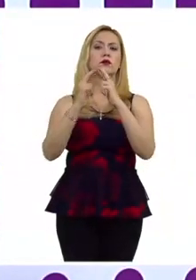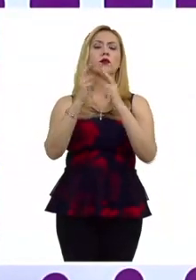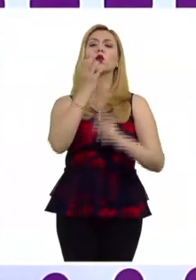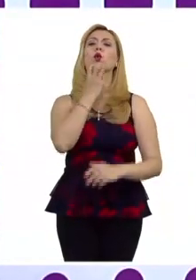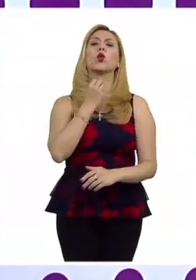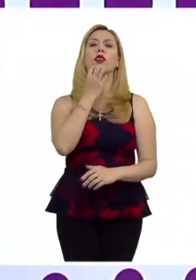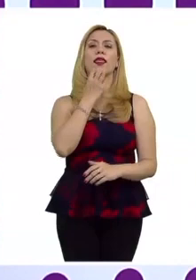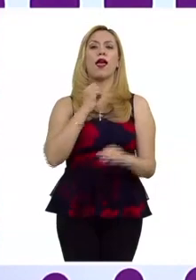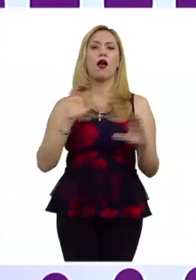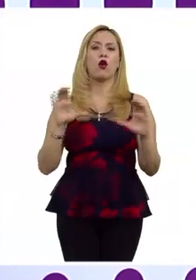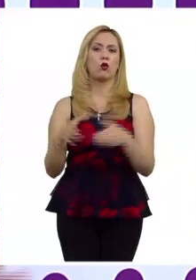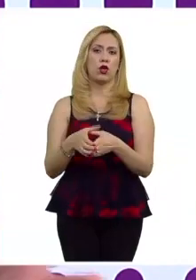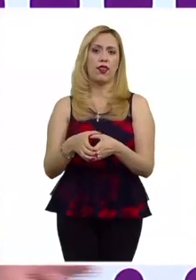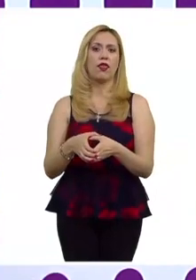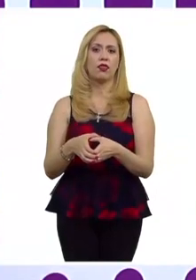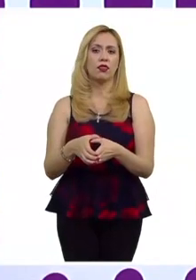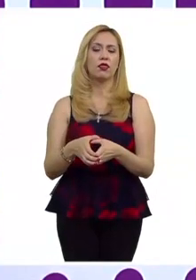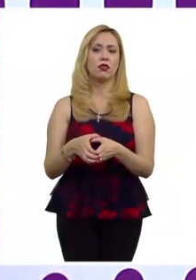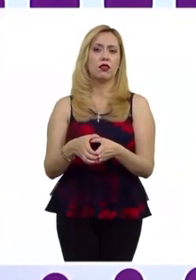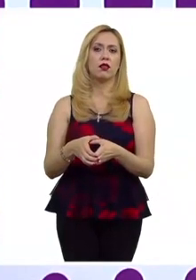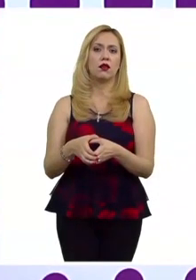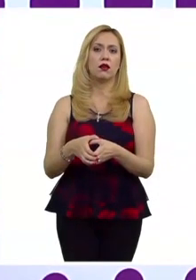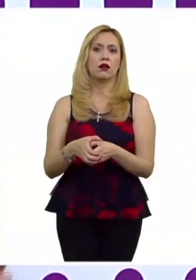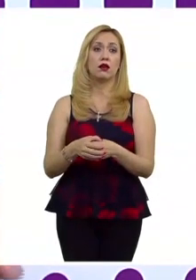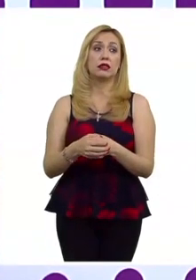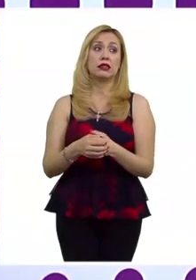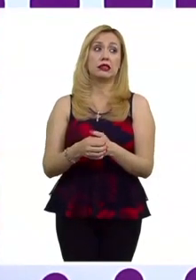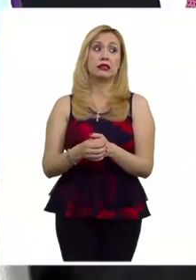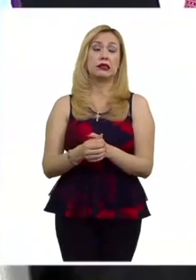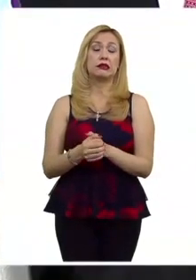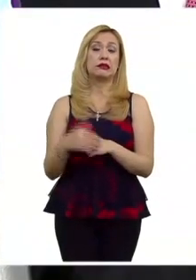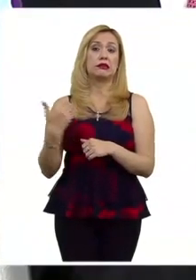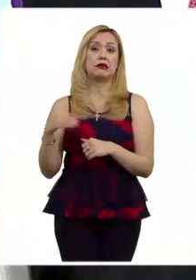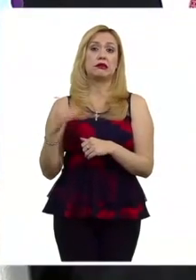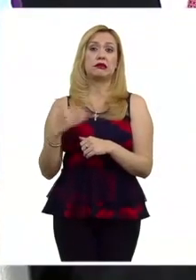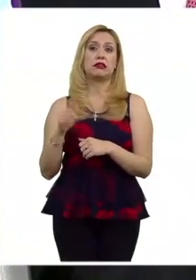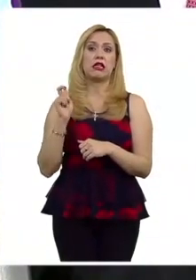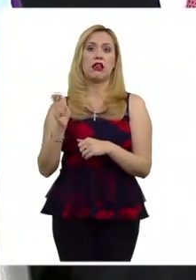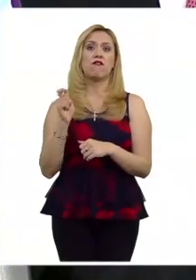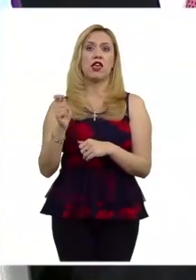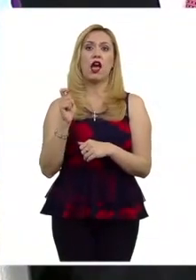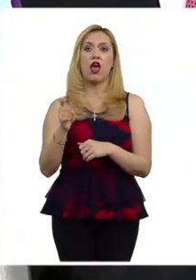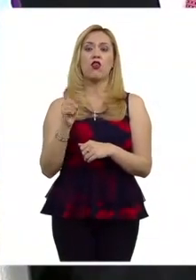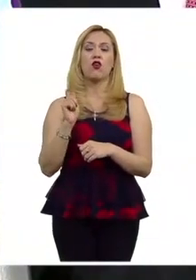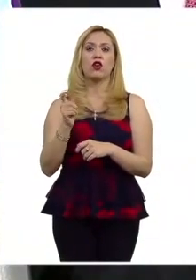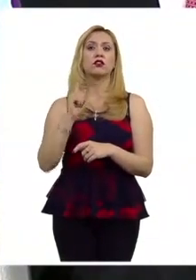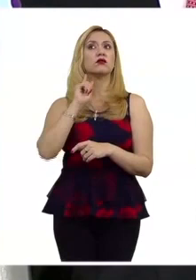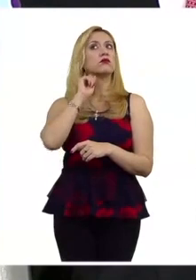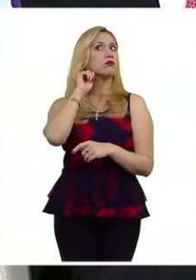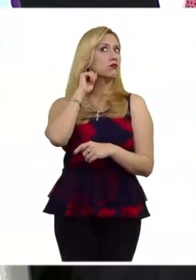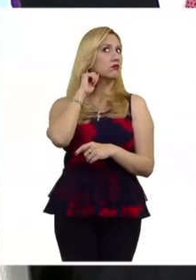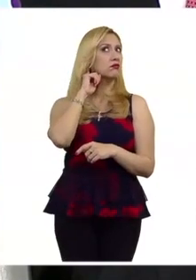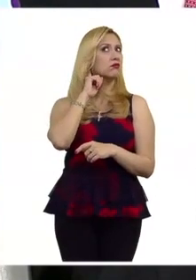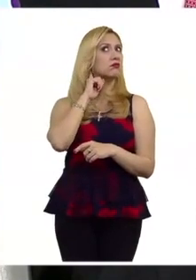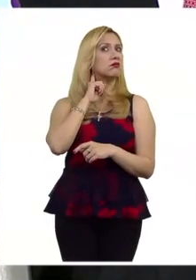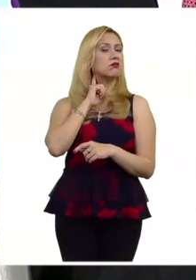judía entonces había una en el contexto era muy particular el significado tal vez que mandaba el tatuaje